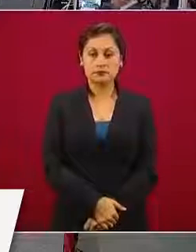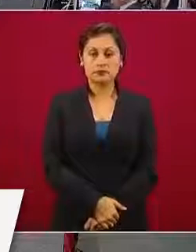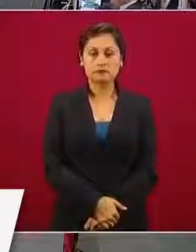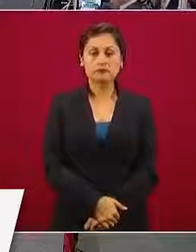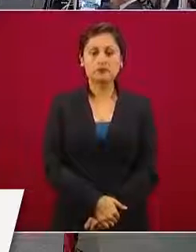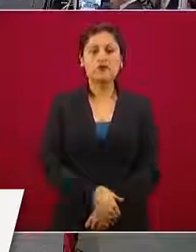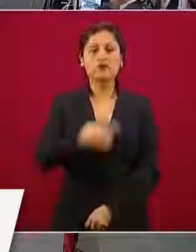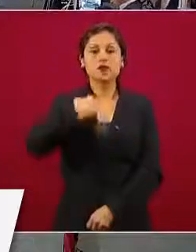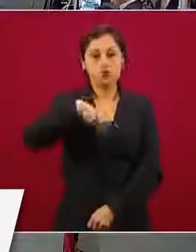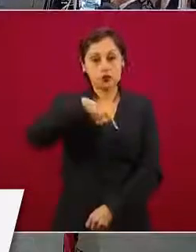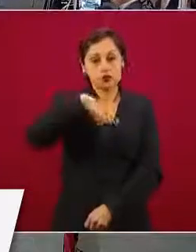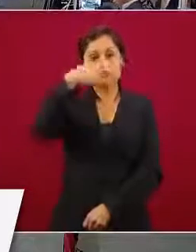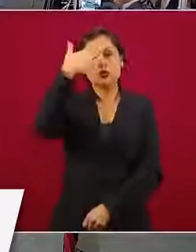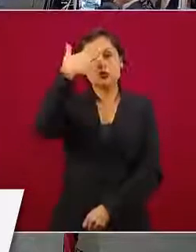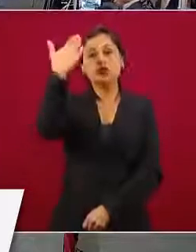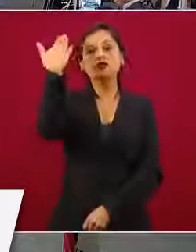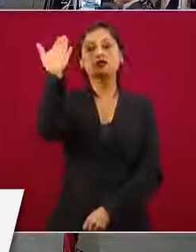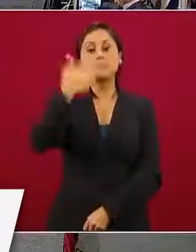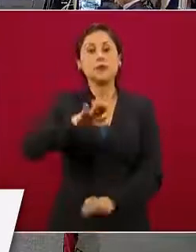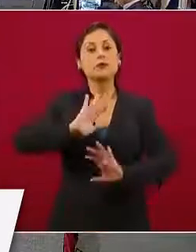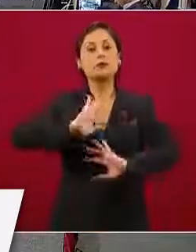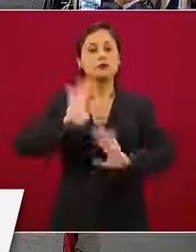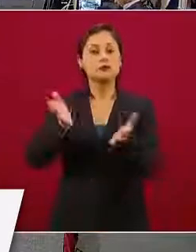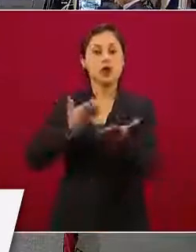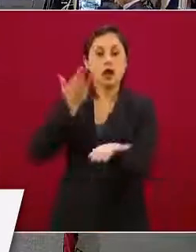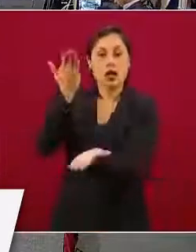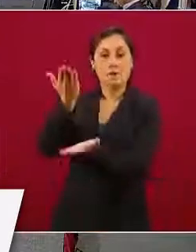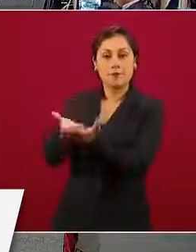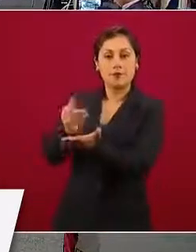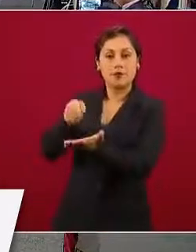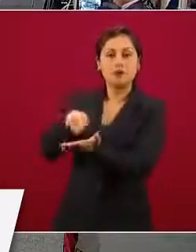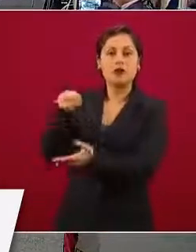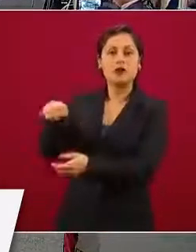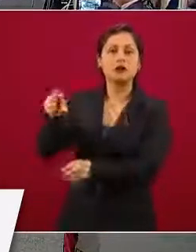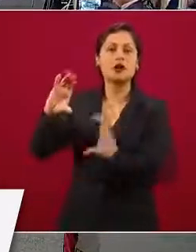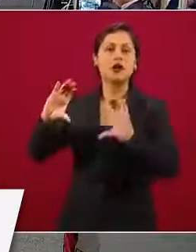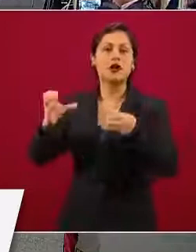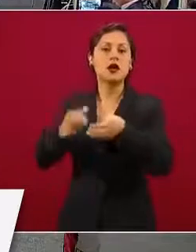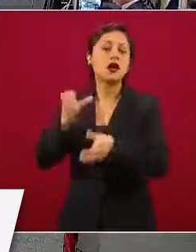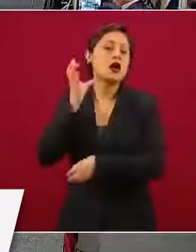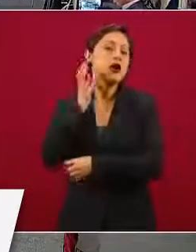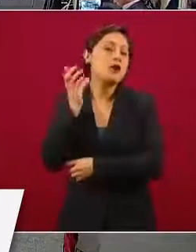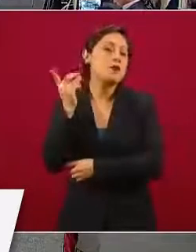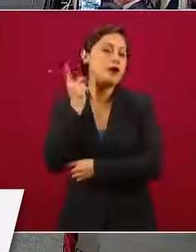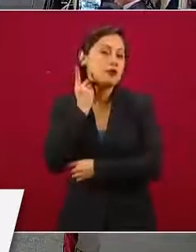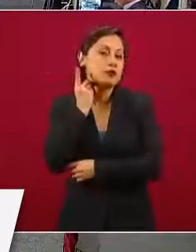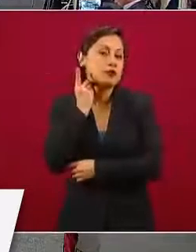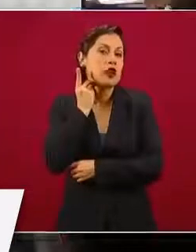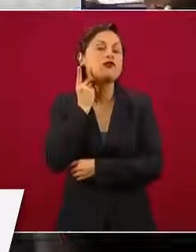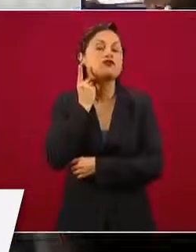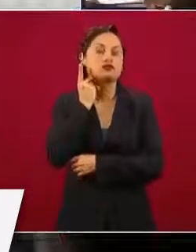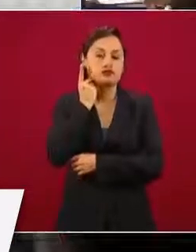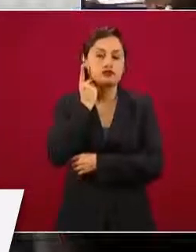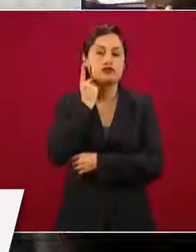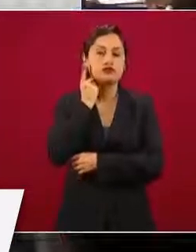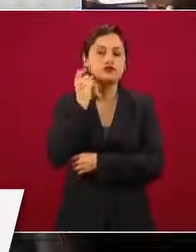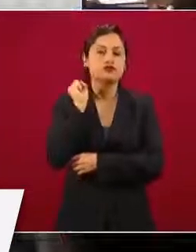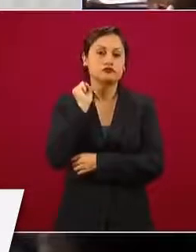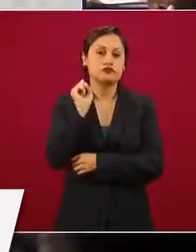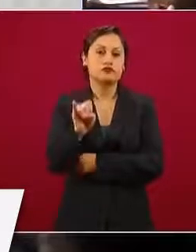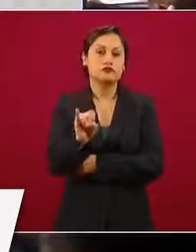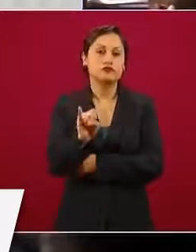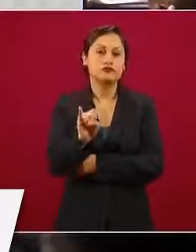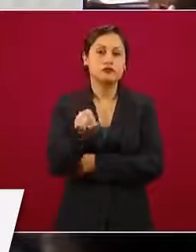Conocemos que existe una propuesta en la Cámara de Diputados que se está analizando. Lo cierto es que